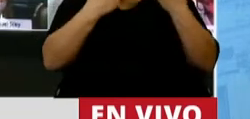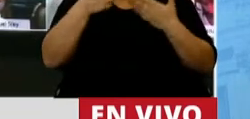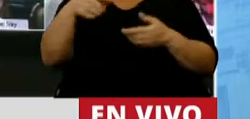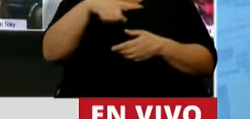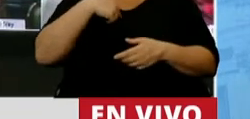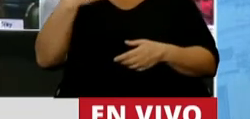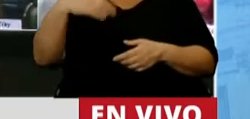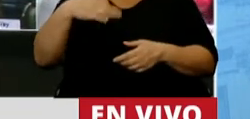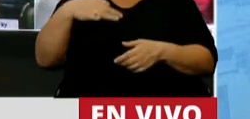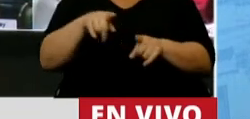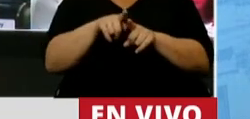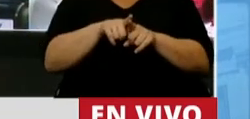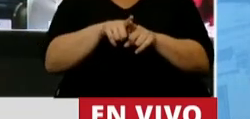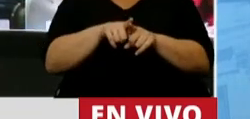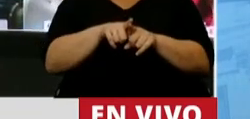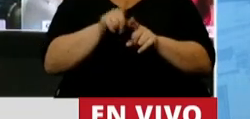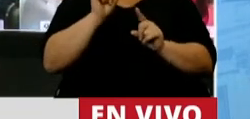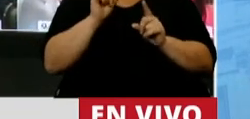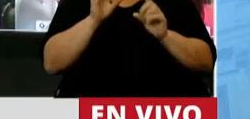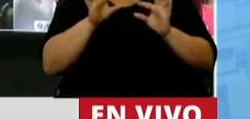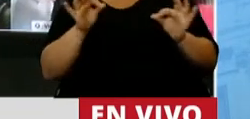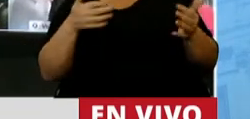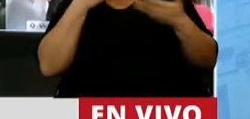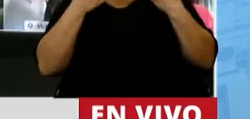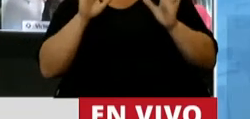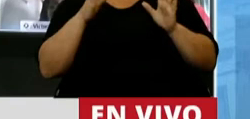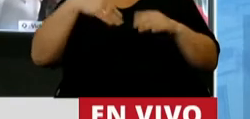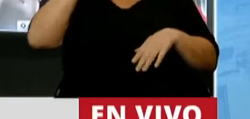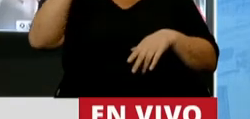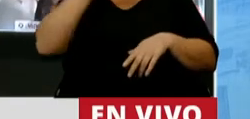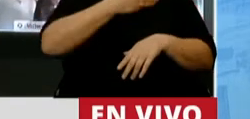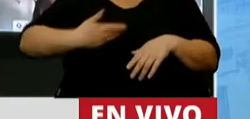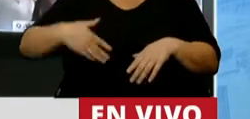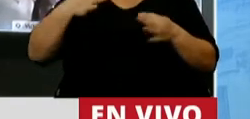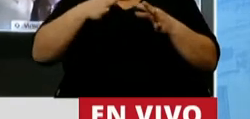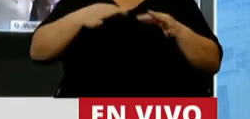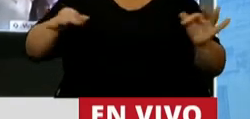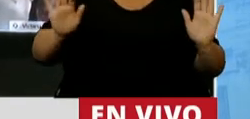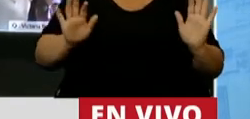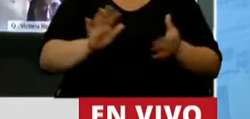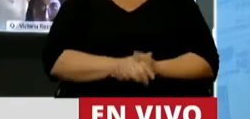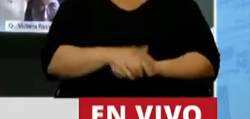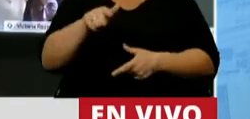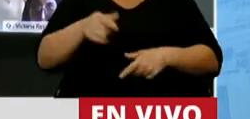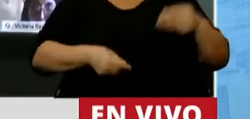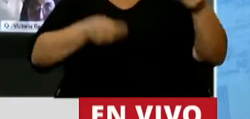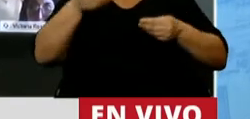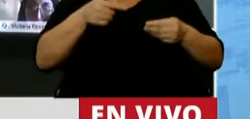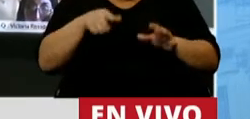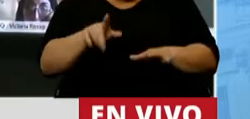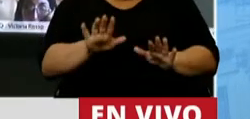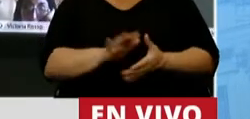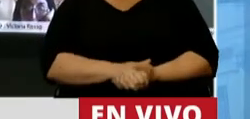que también ser un poco más modestos, sobre todo por parte del oficialismo. Este presupuesto